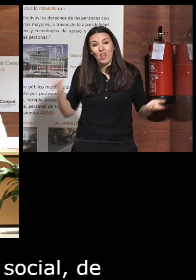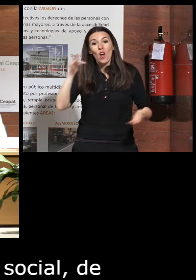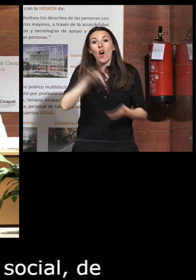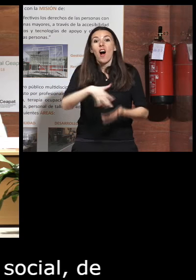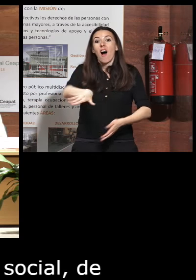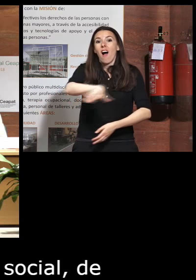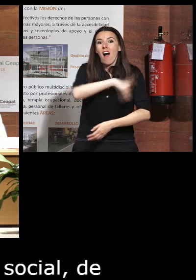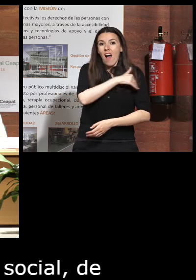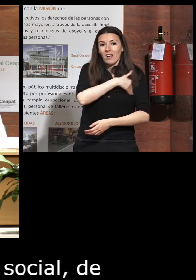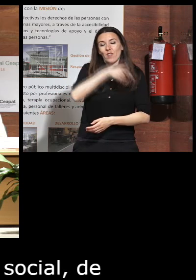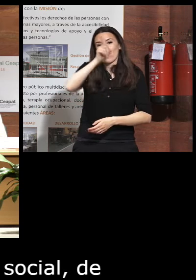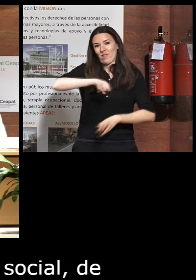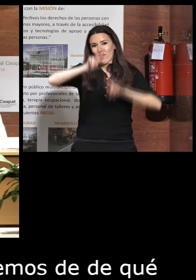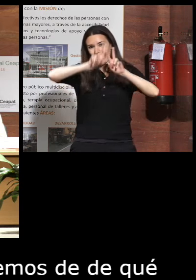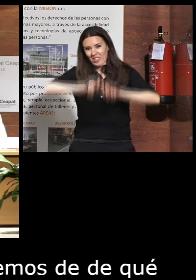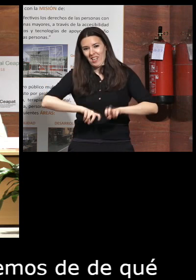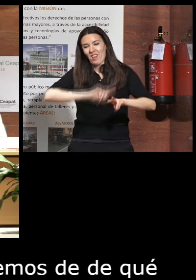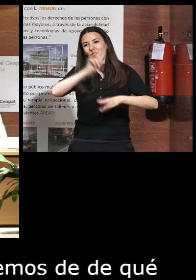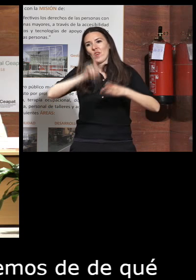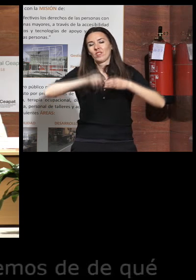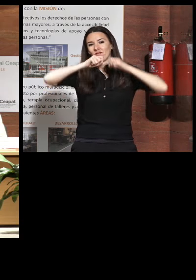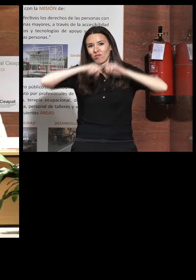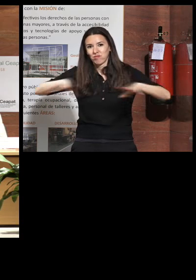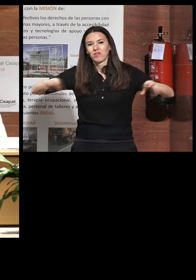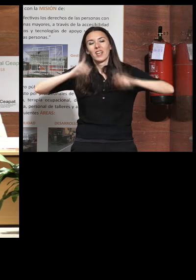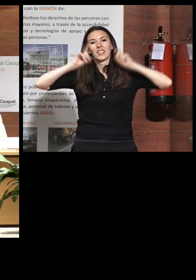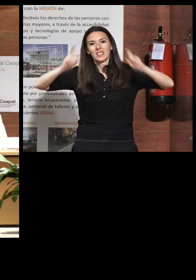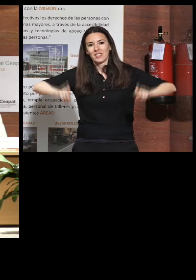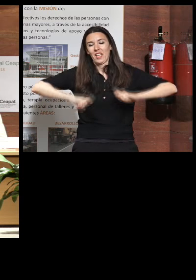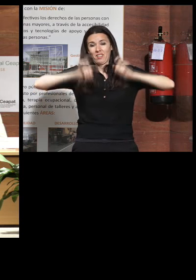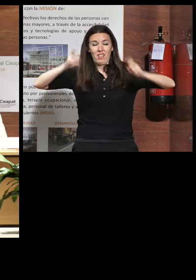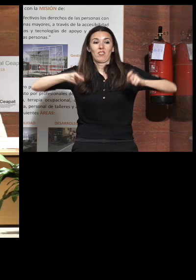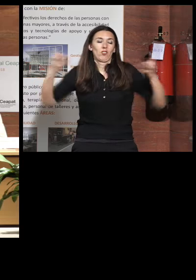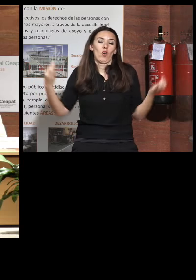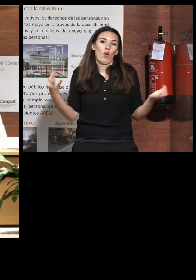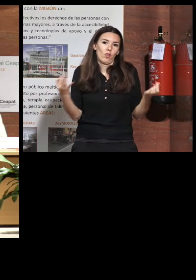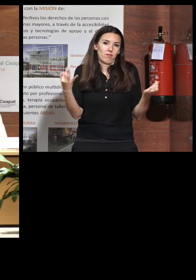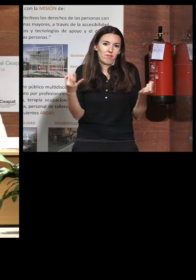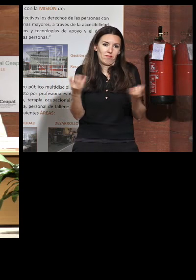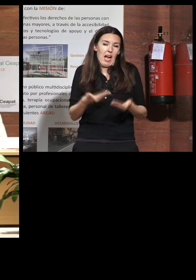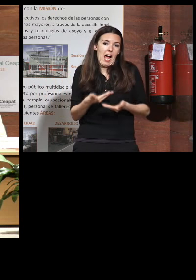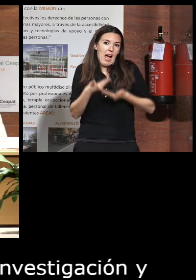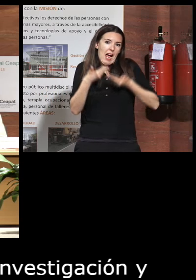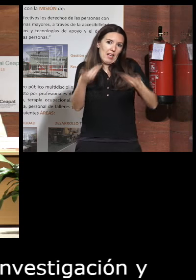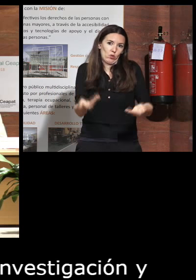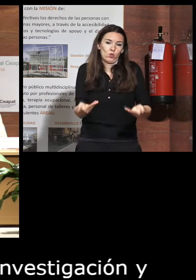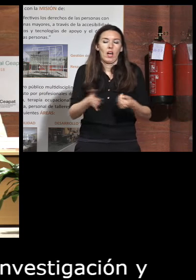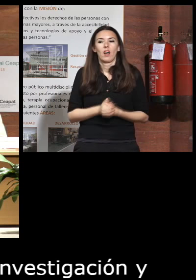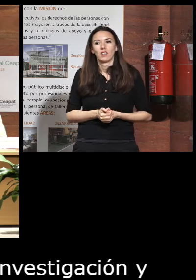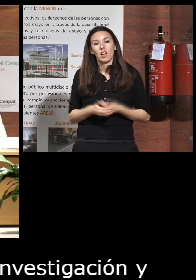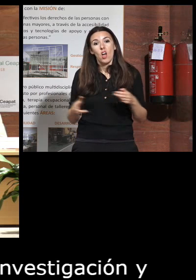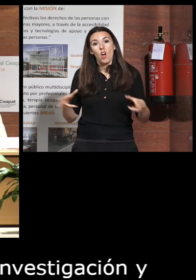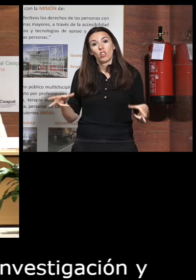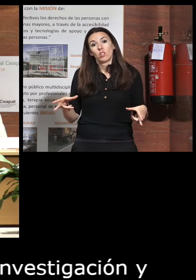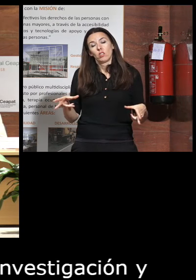academia y desde la investigación y desde la divulgación y desde la intentando poner el granito de arena en la sociedad